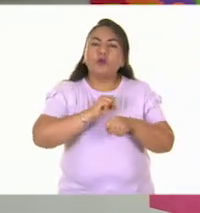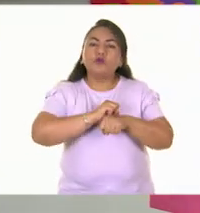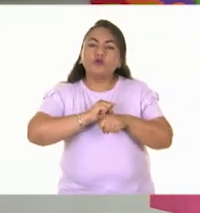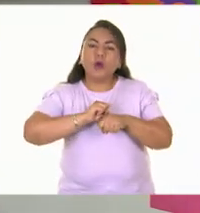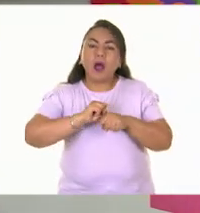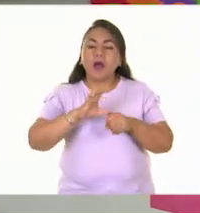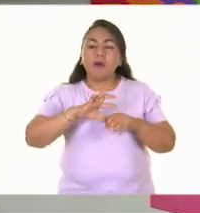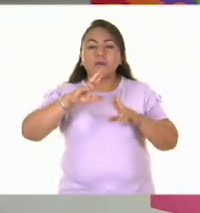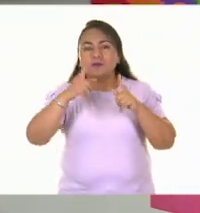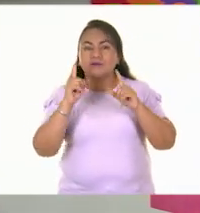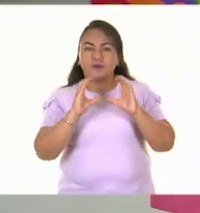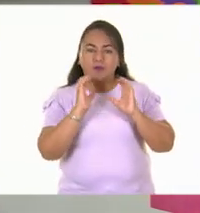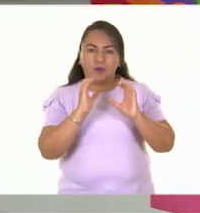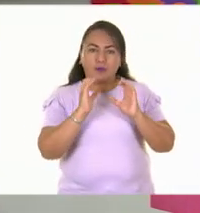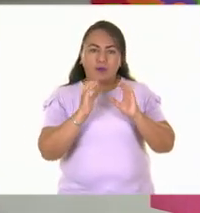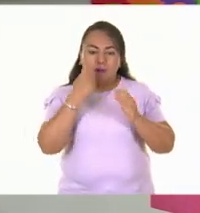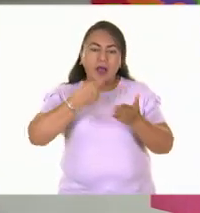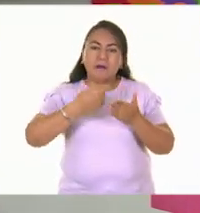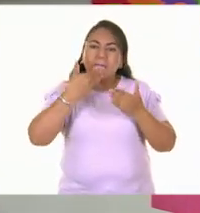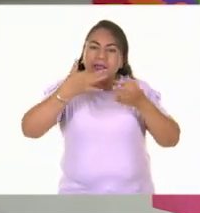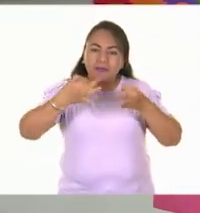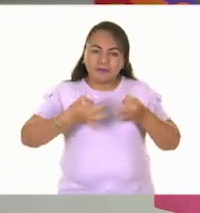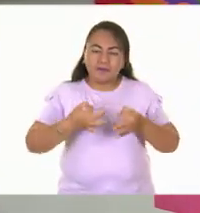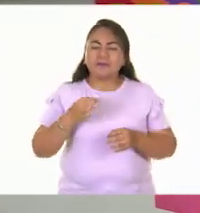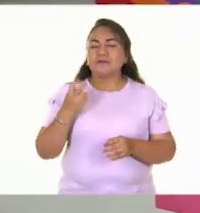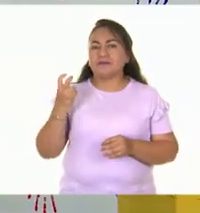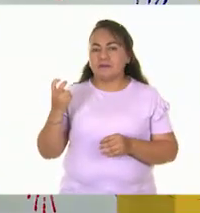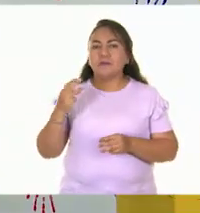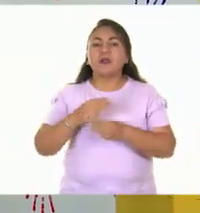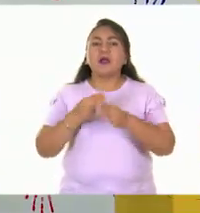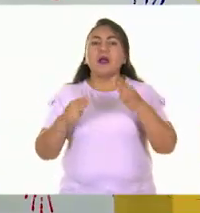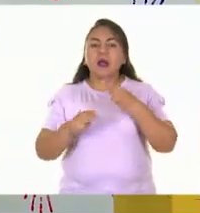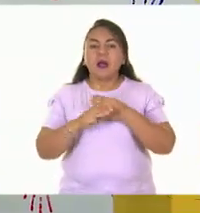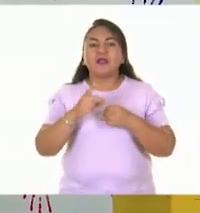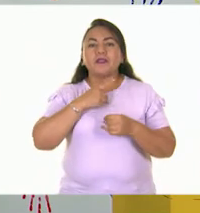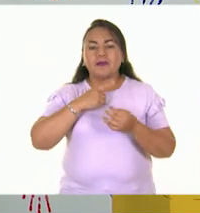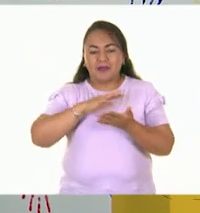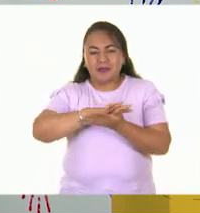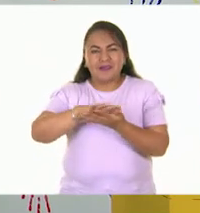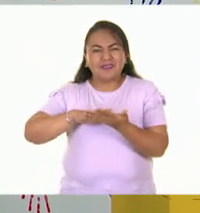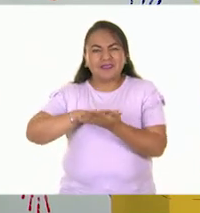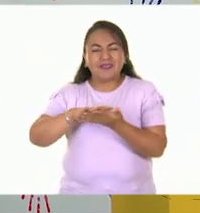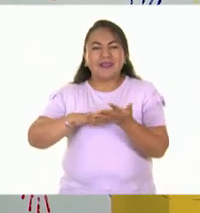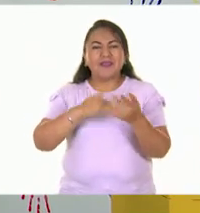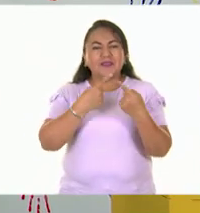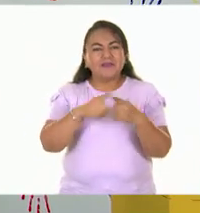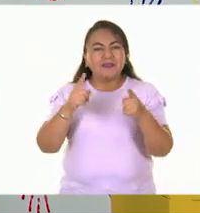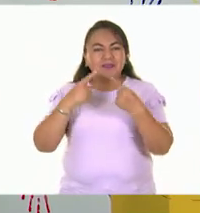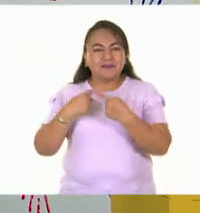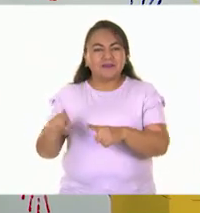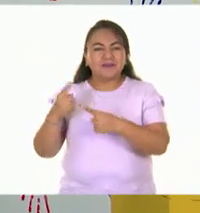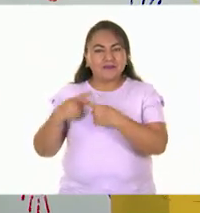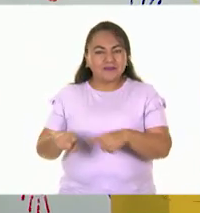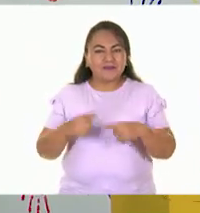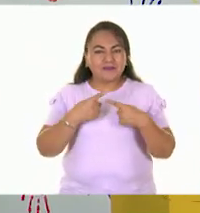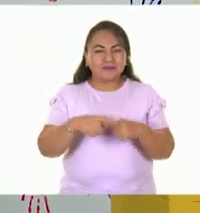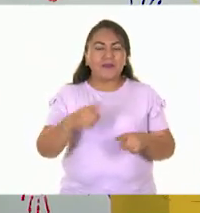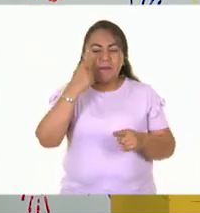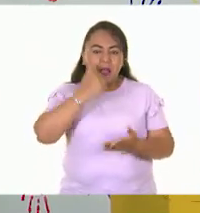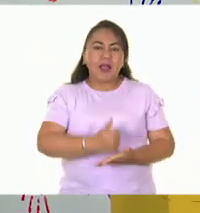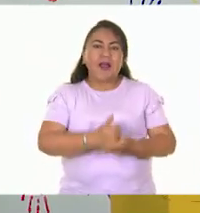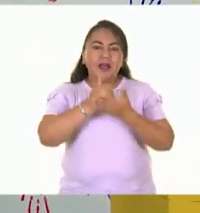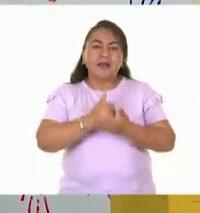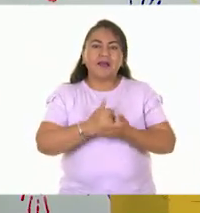de los materiales para que te quede muy bien. Y claro, escoger un material que tenga una textura determinada que nos pueda ayudar a